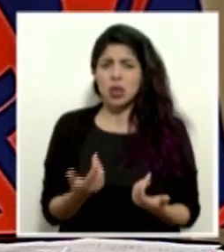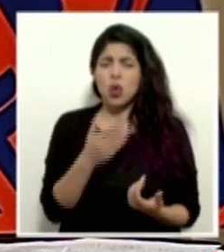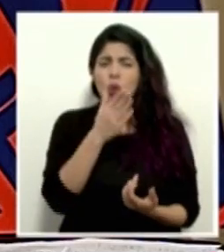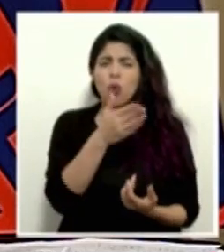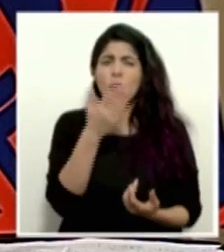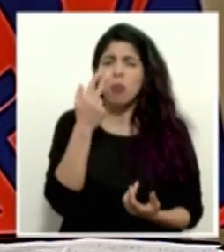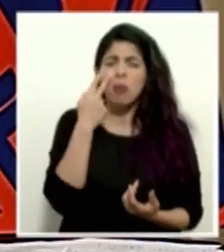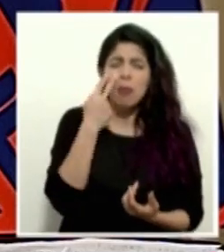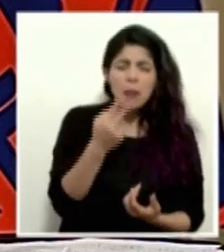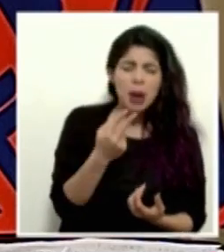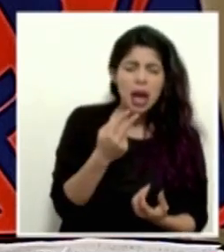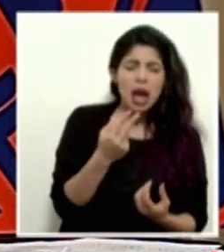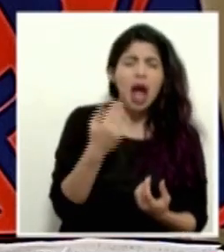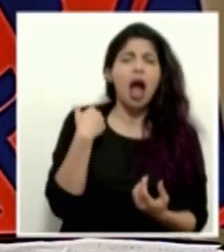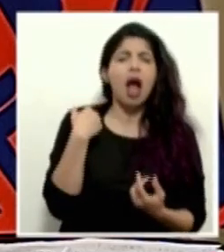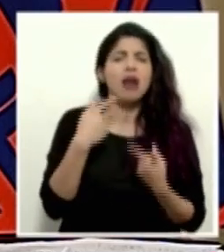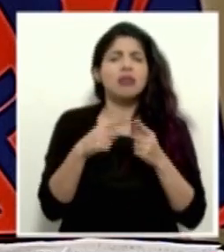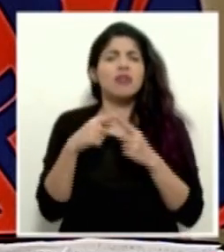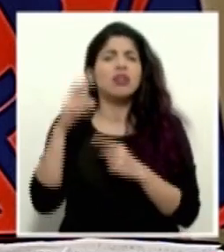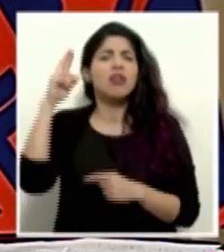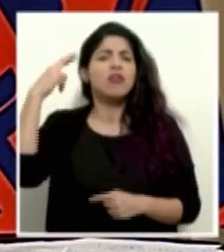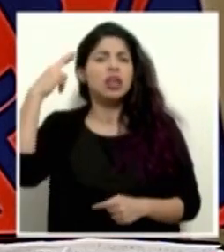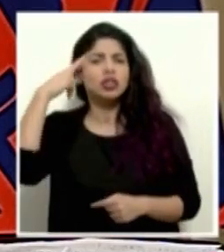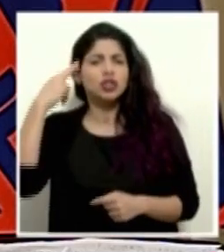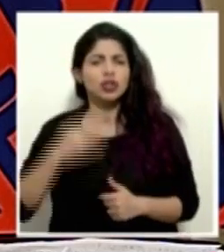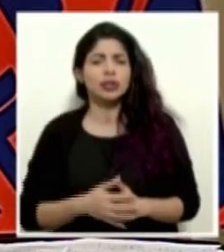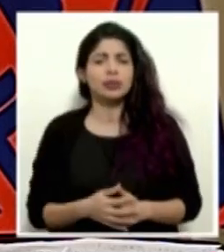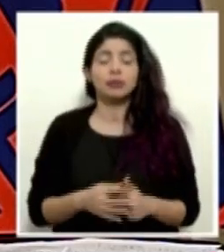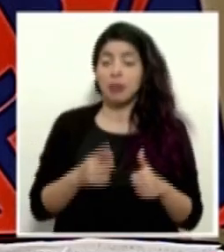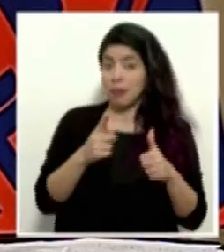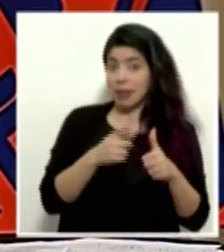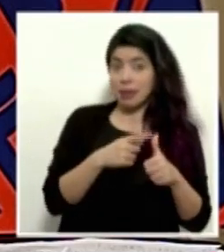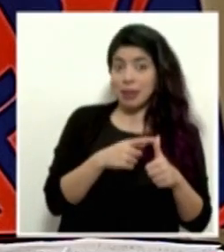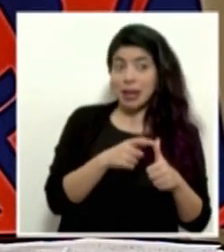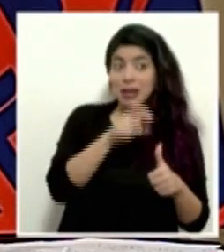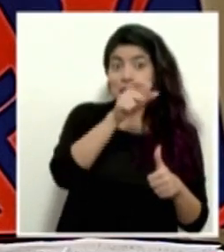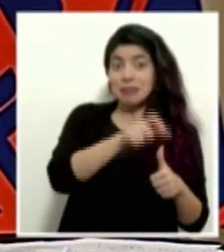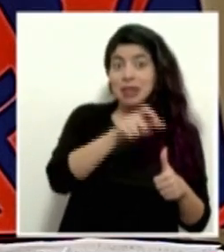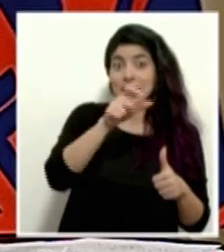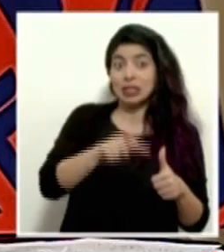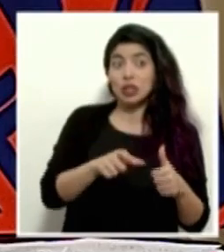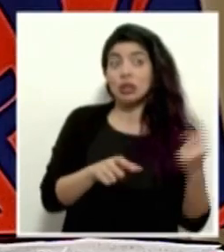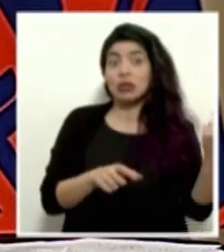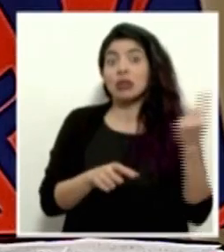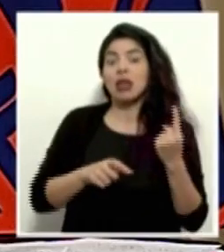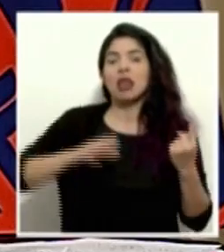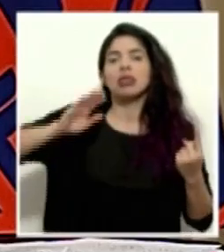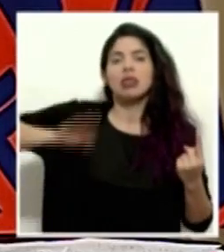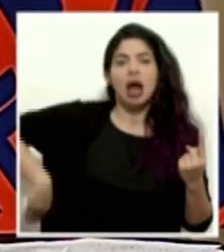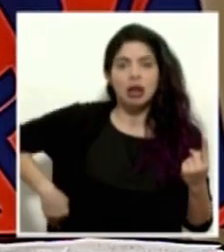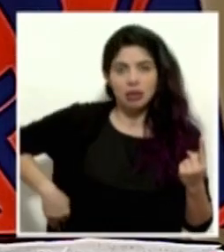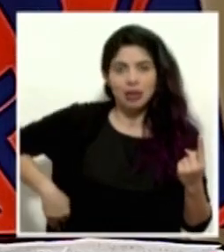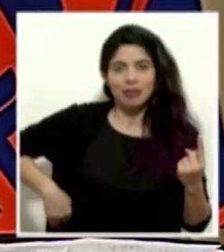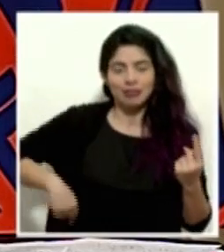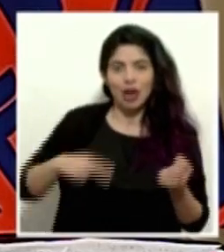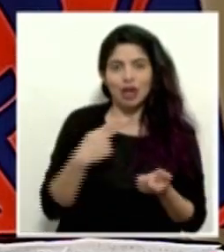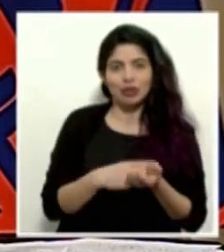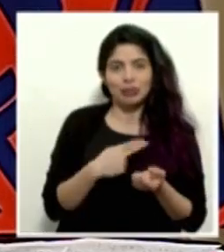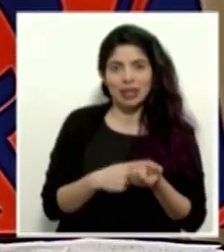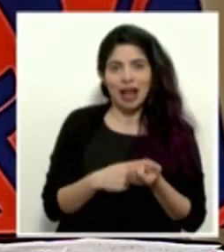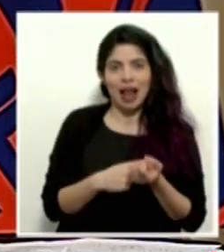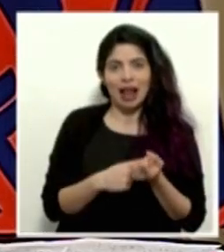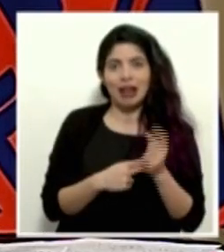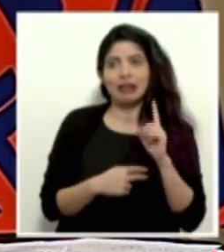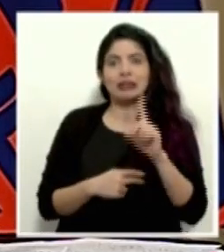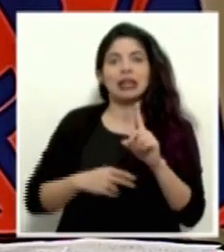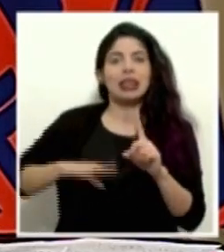deber a muchos factores. Una es que las personas estén llegando más tarde al hospital, que